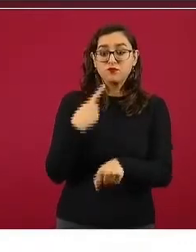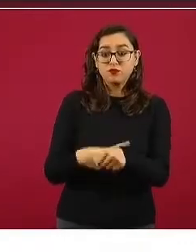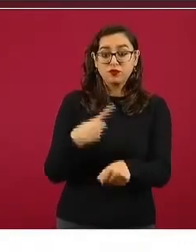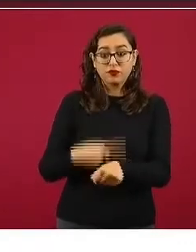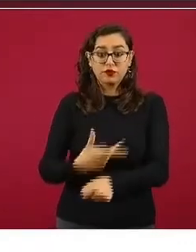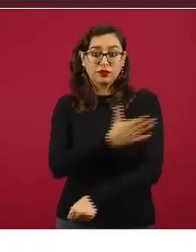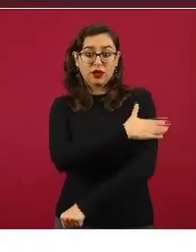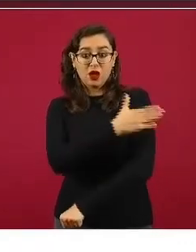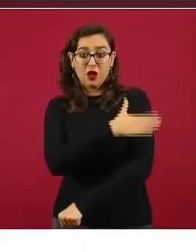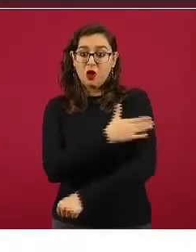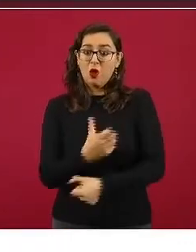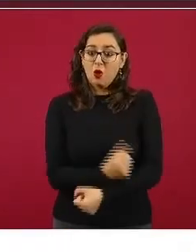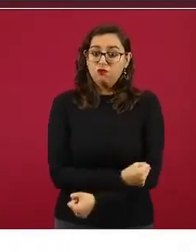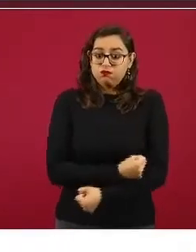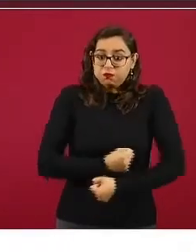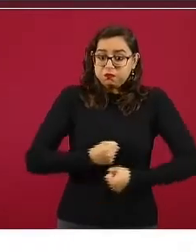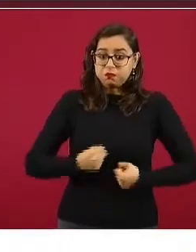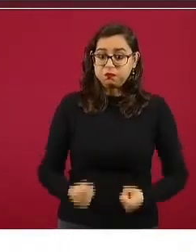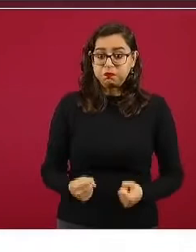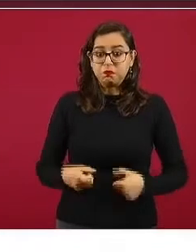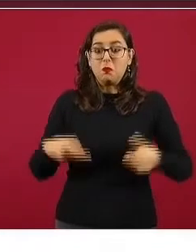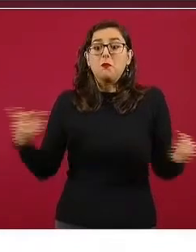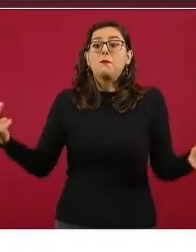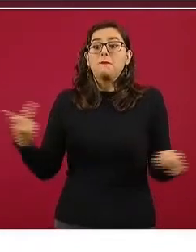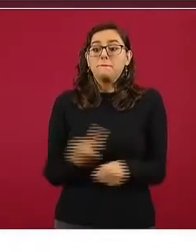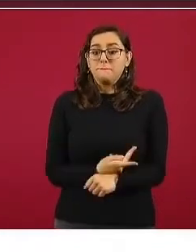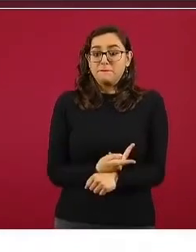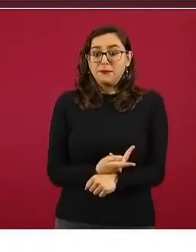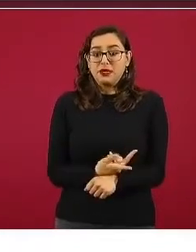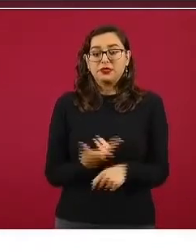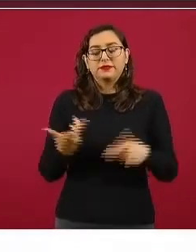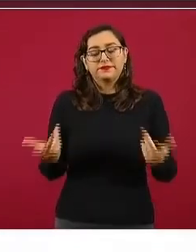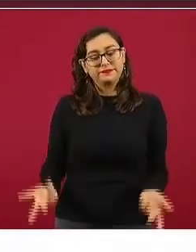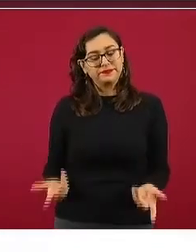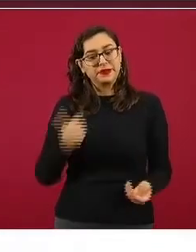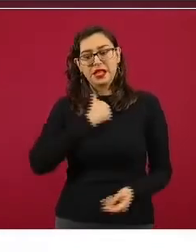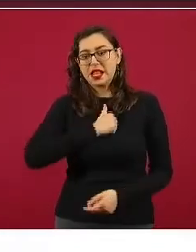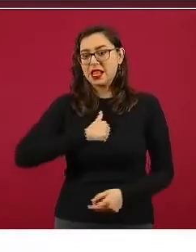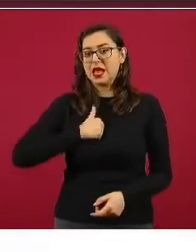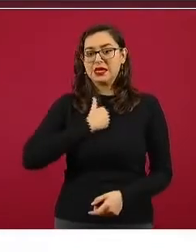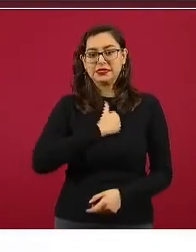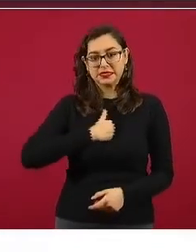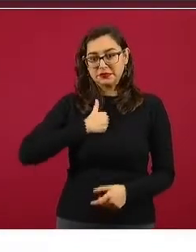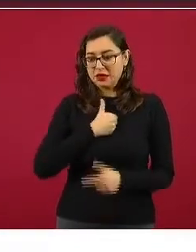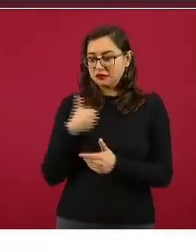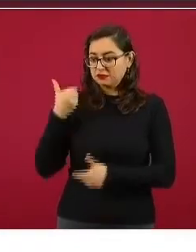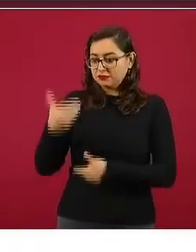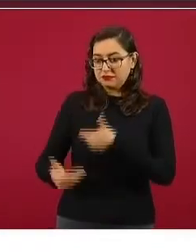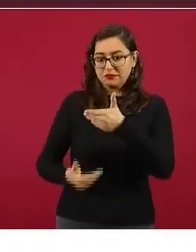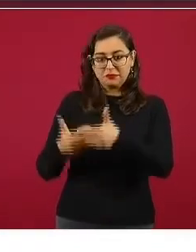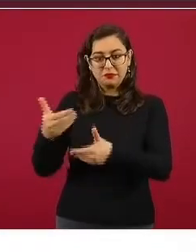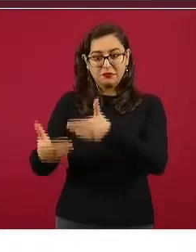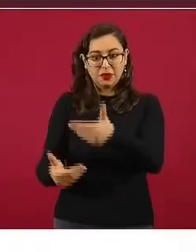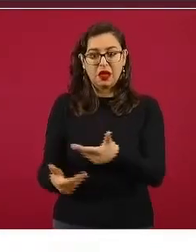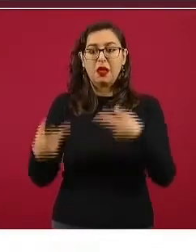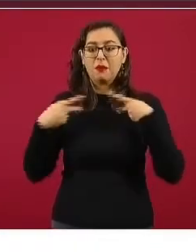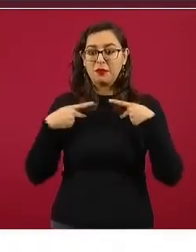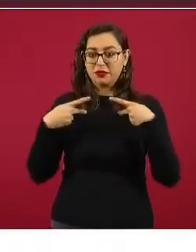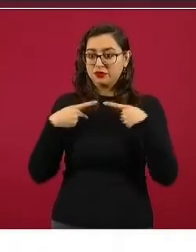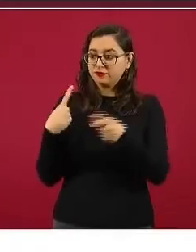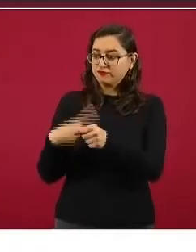arterial, el sobrepeso en nuestro país, ha generado que cada vez, lamentablemente, existan pacientes con esta